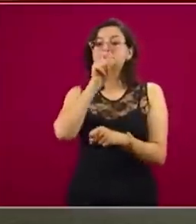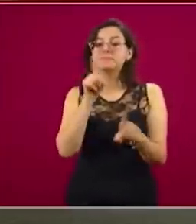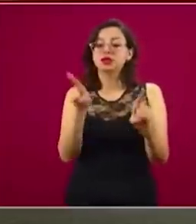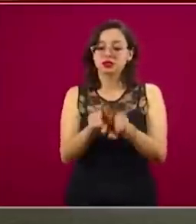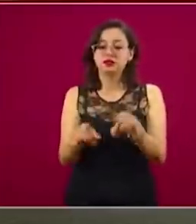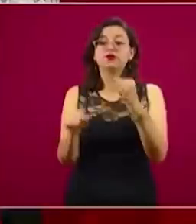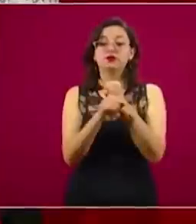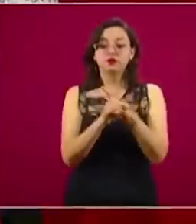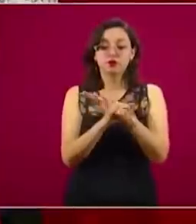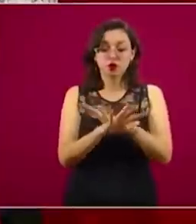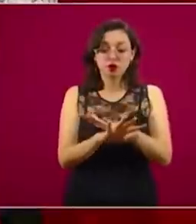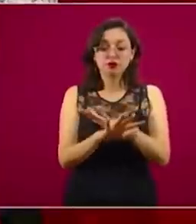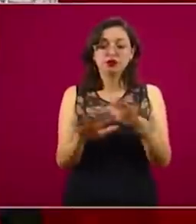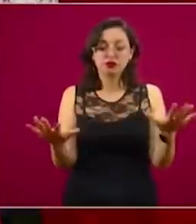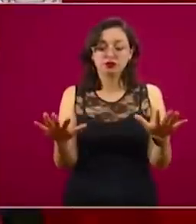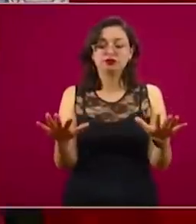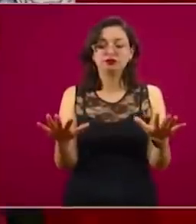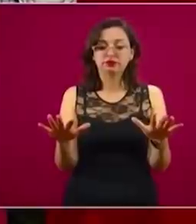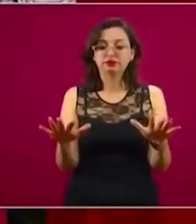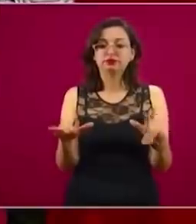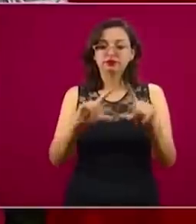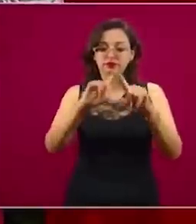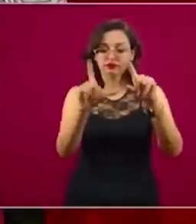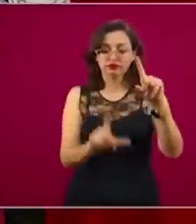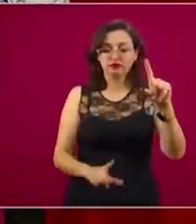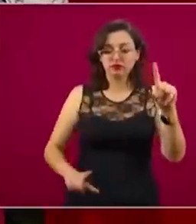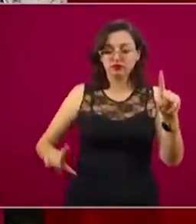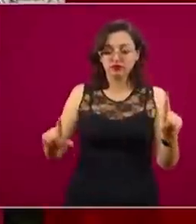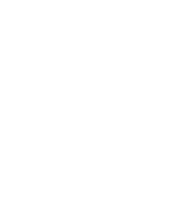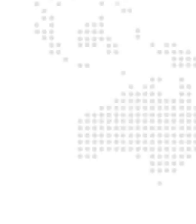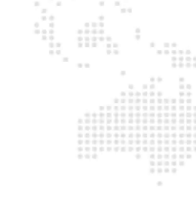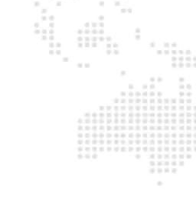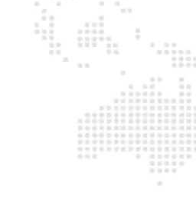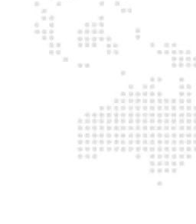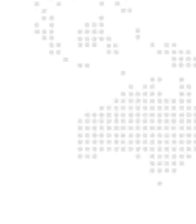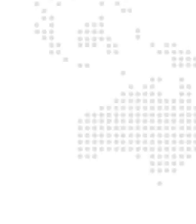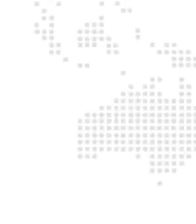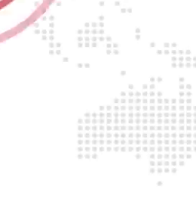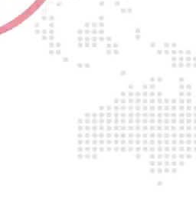lo que ocurre en el país, en el territorio.